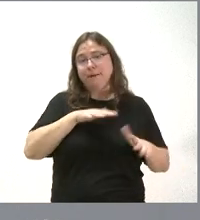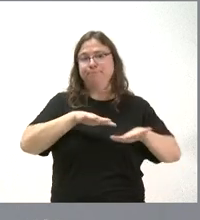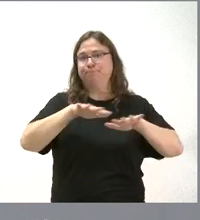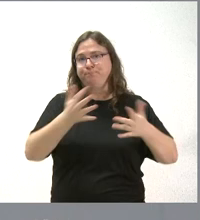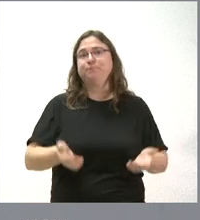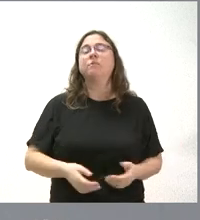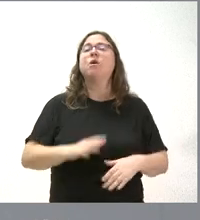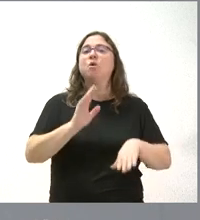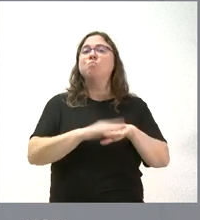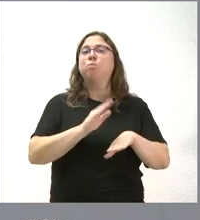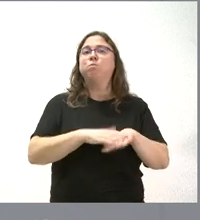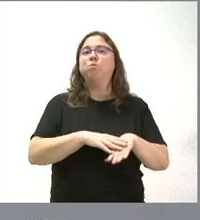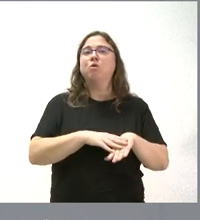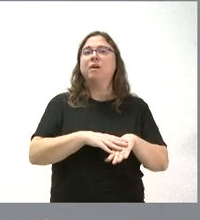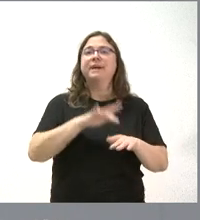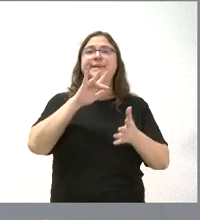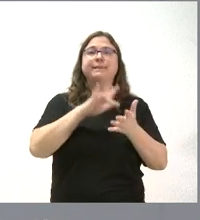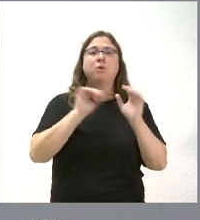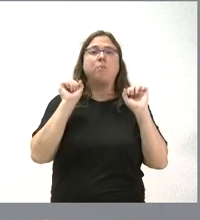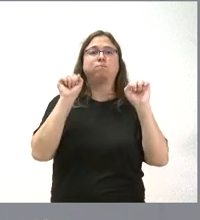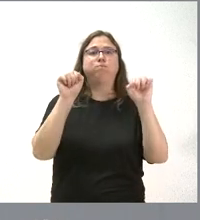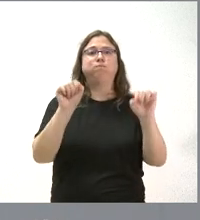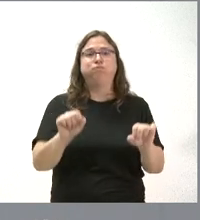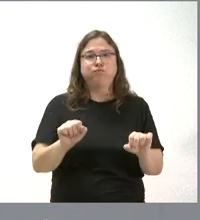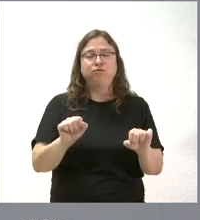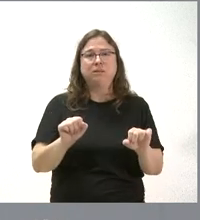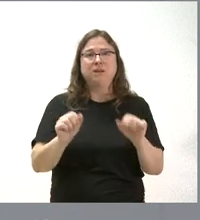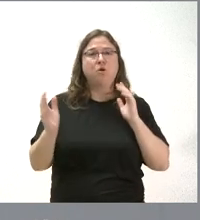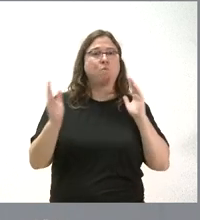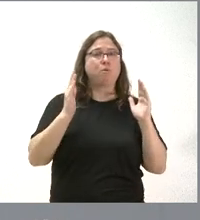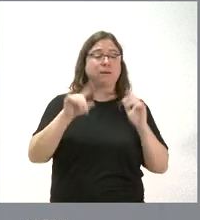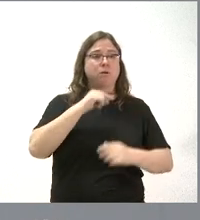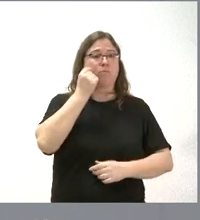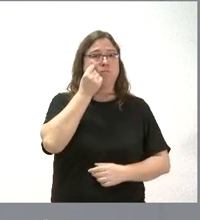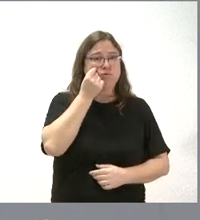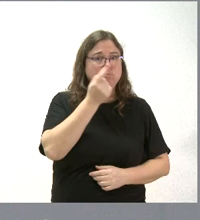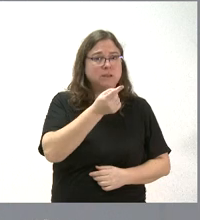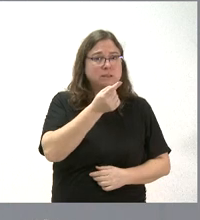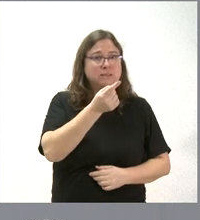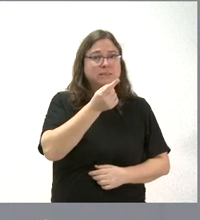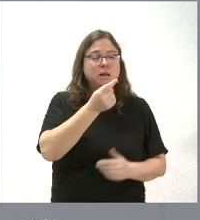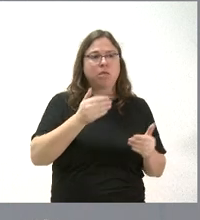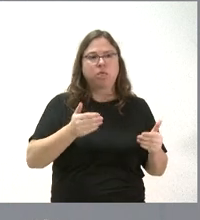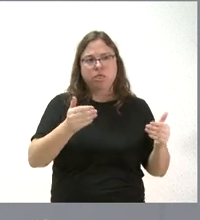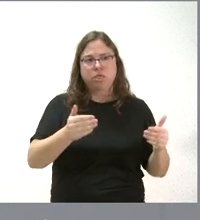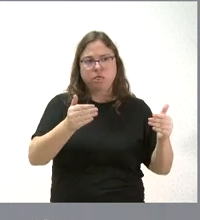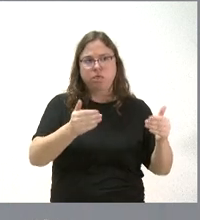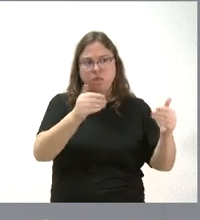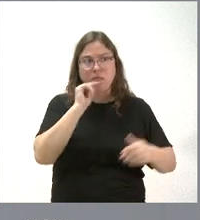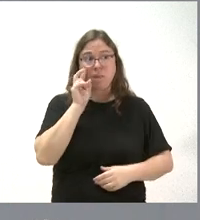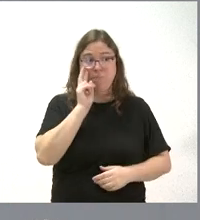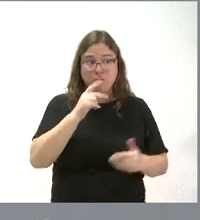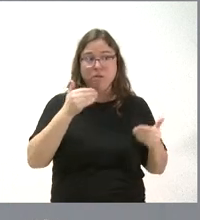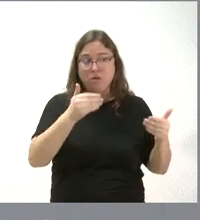El por qué se produce este retraso entre el momento en que se detecta una dilación en la ejecución de una obra